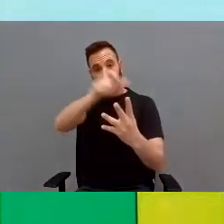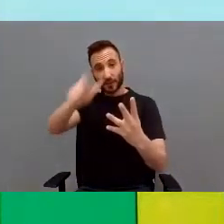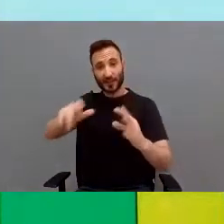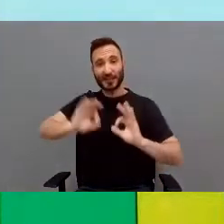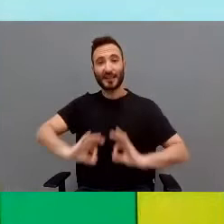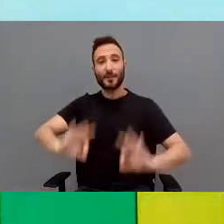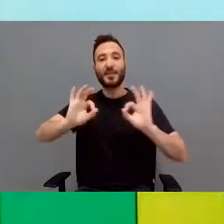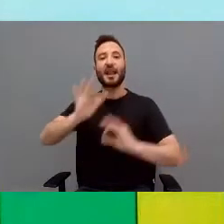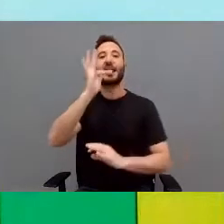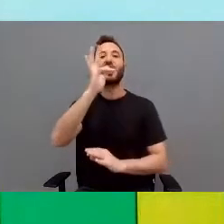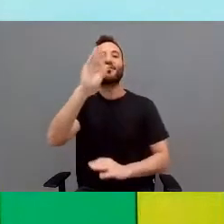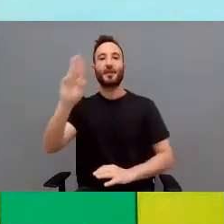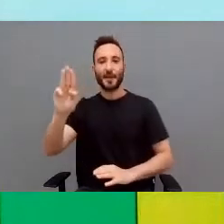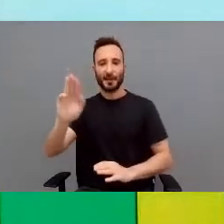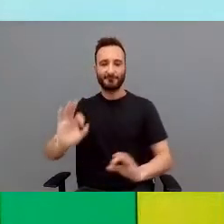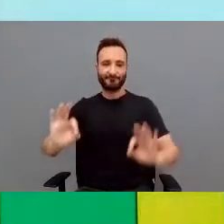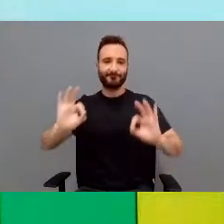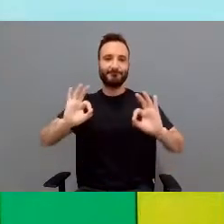especializadas en FP.